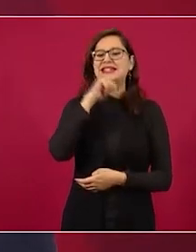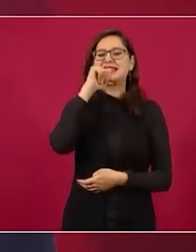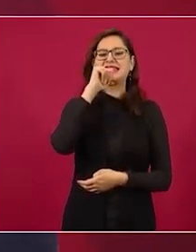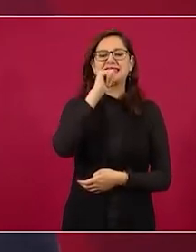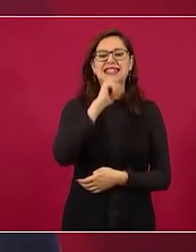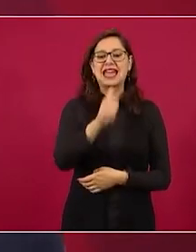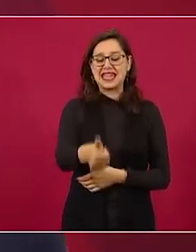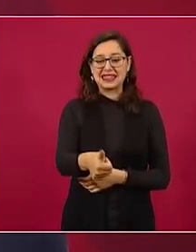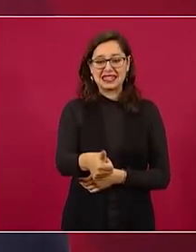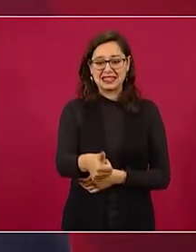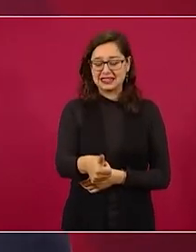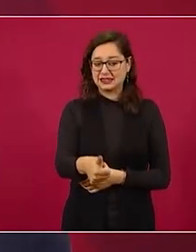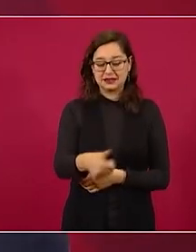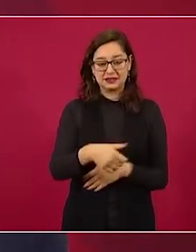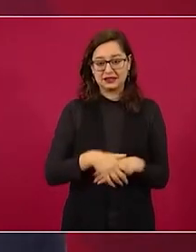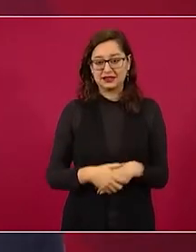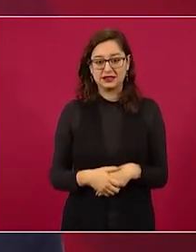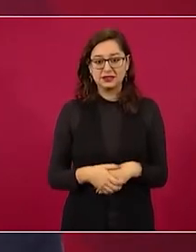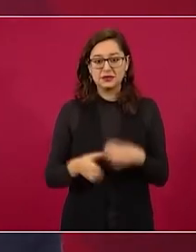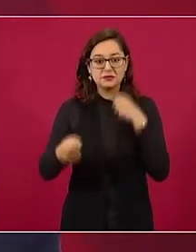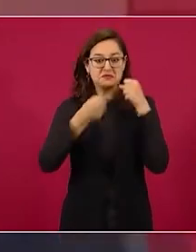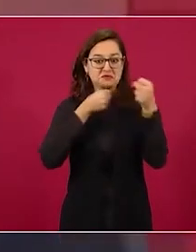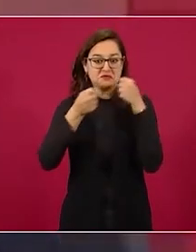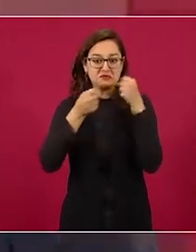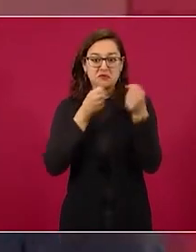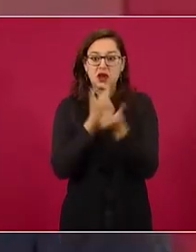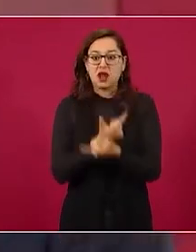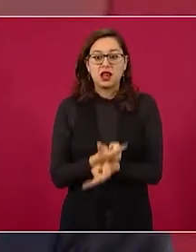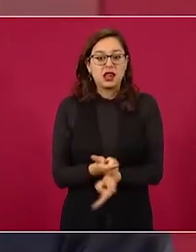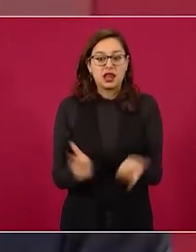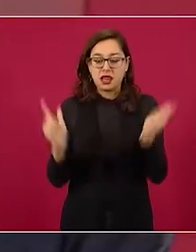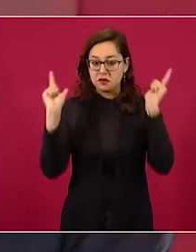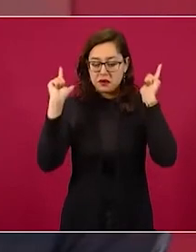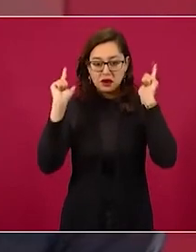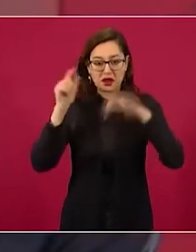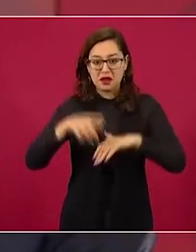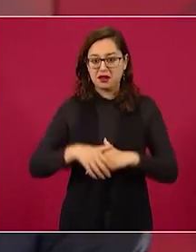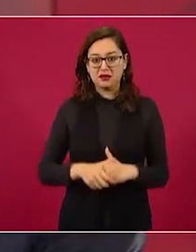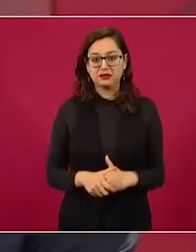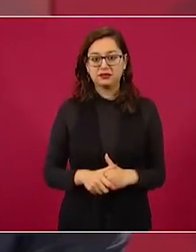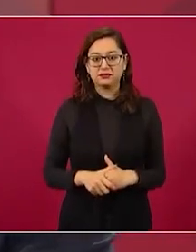ningún periodista va a ser perseguido